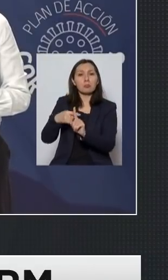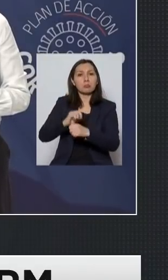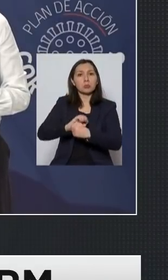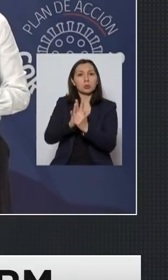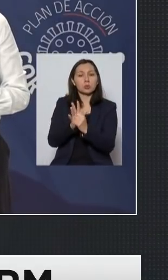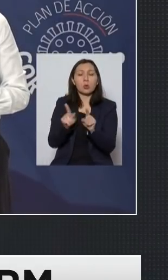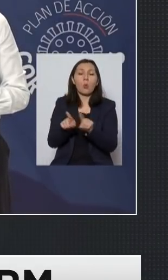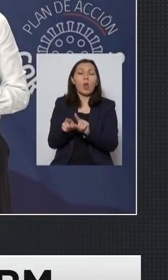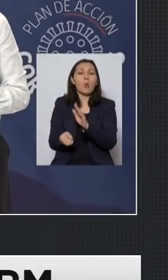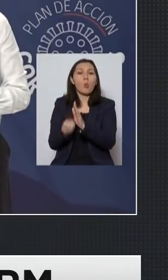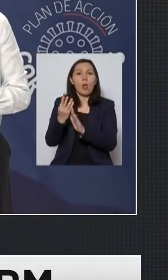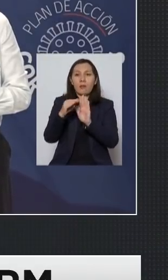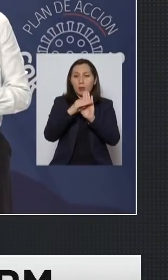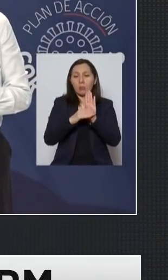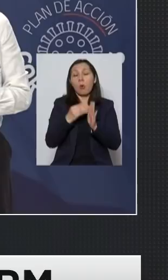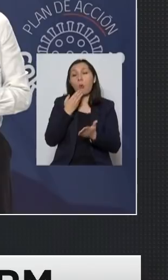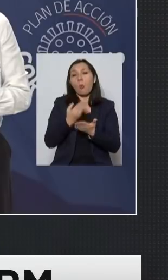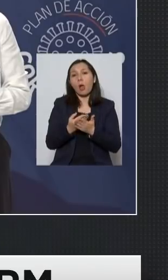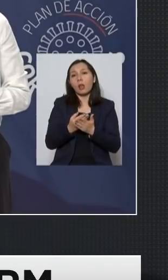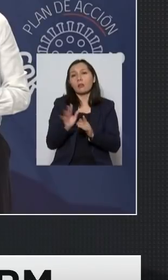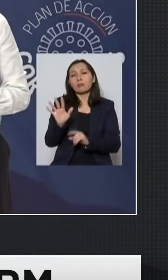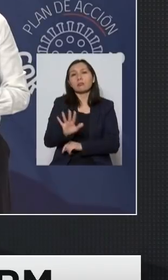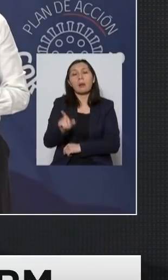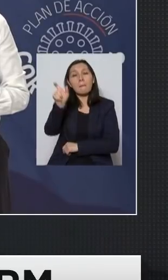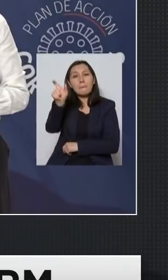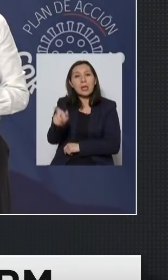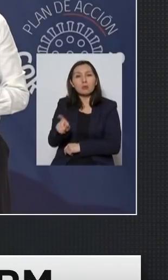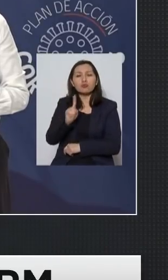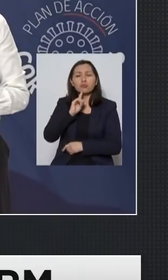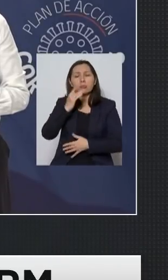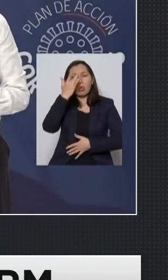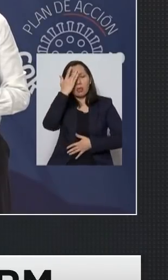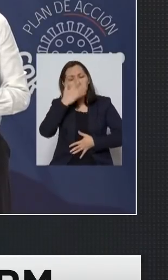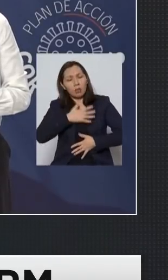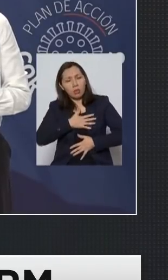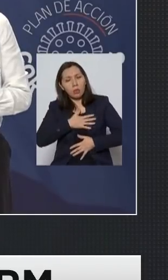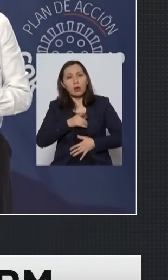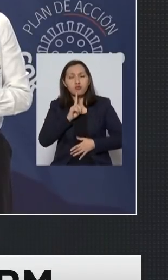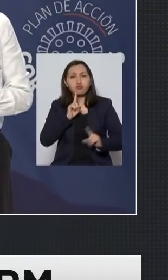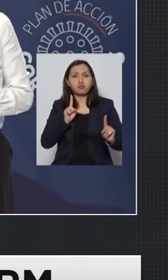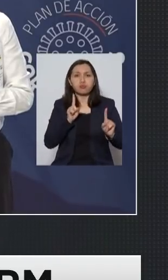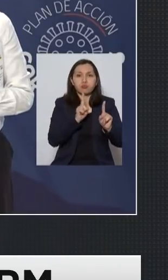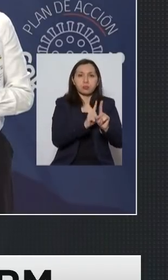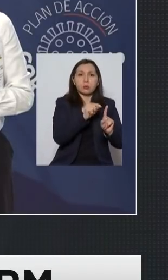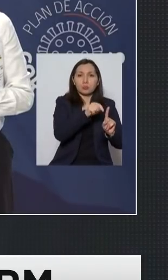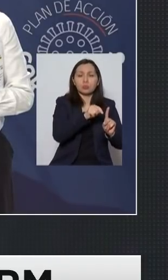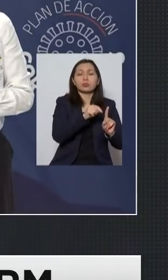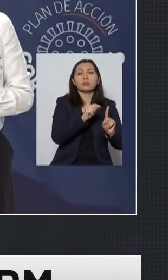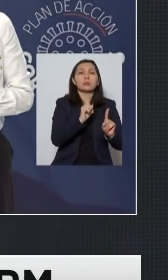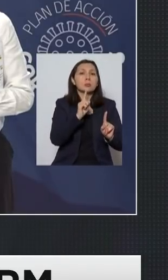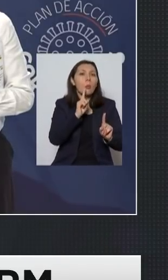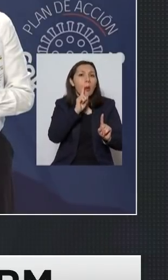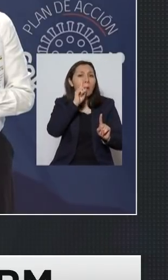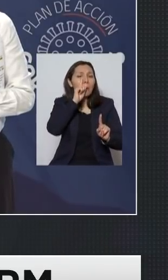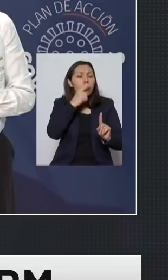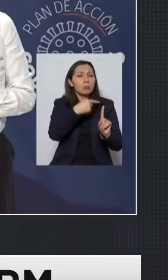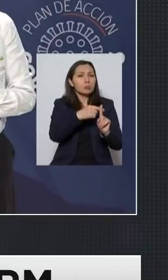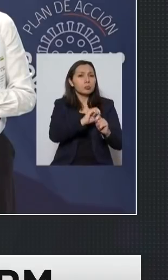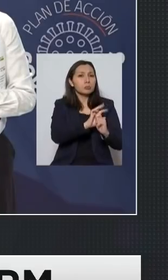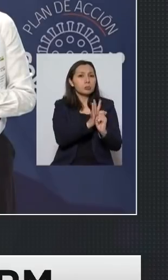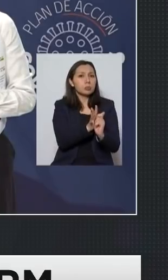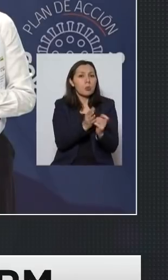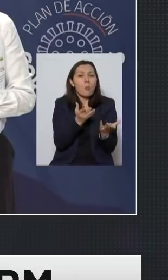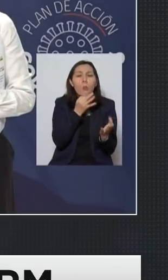esto de acuerdo a los nuevos criterios cuando se habla en particular de personas que tienen síntomas y han estado en contacto con alguien con PCR positivo cuál es la situación